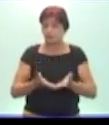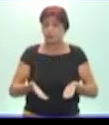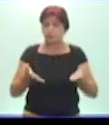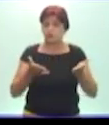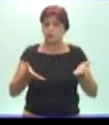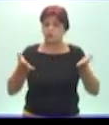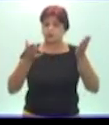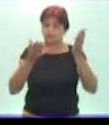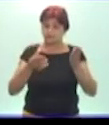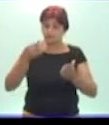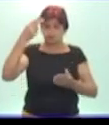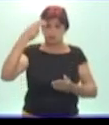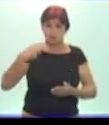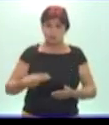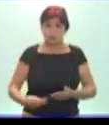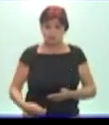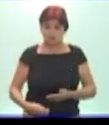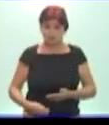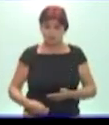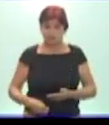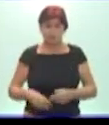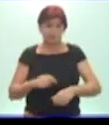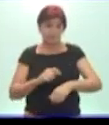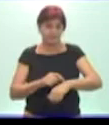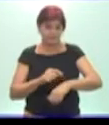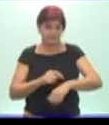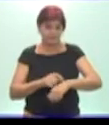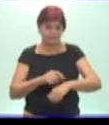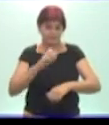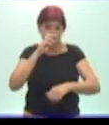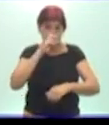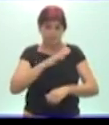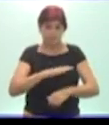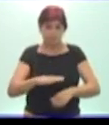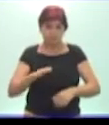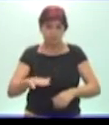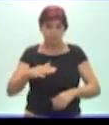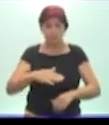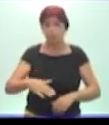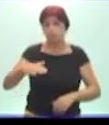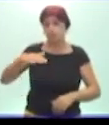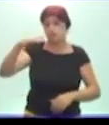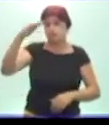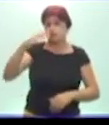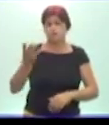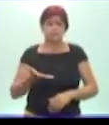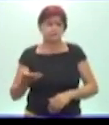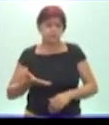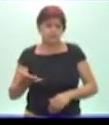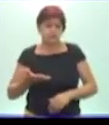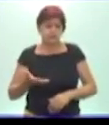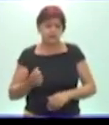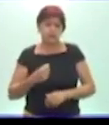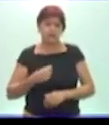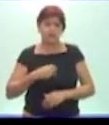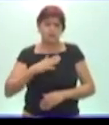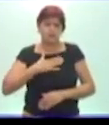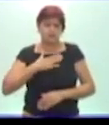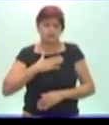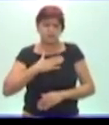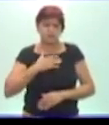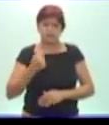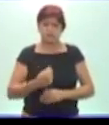Hay que reconocer que en este tiempo los niños crecen muy rápido, son portadores de derechos y son,